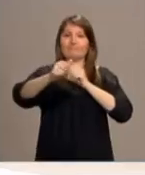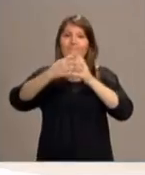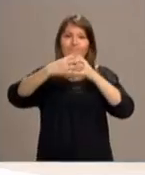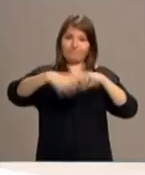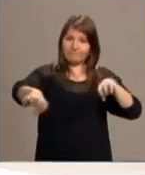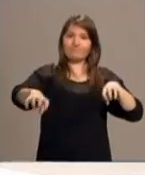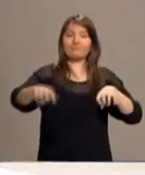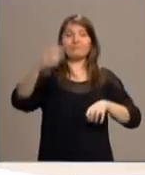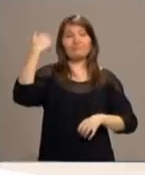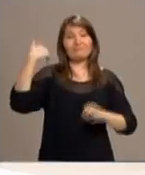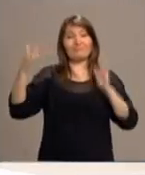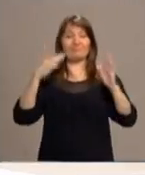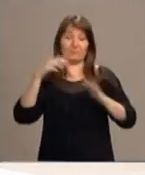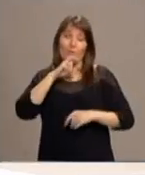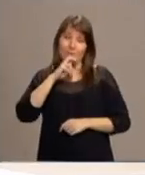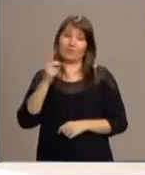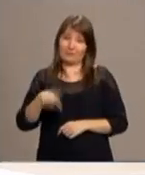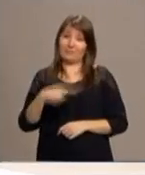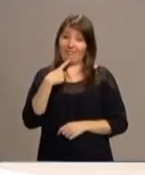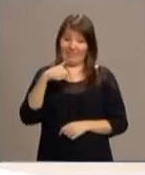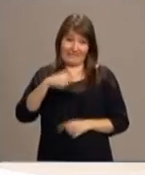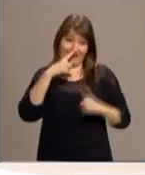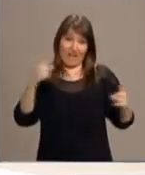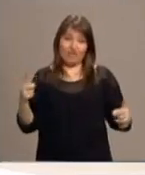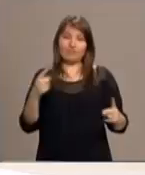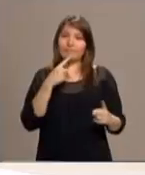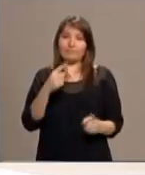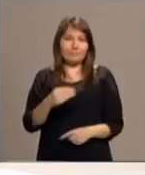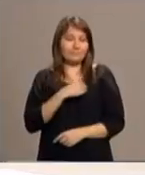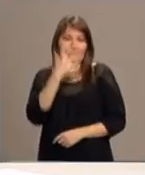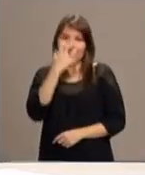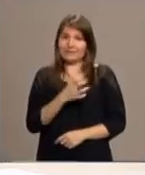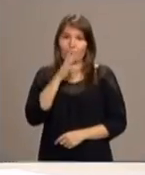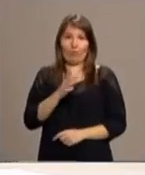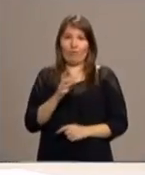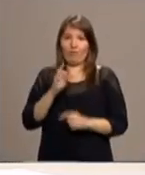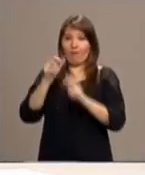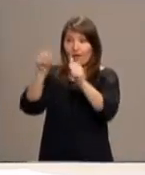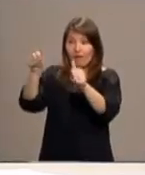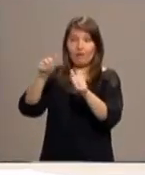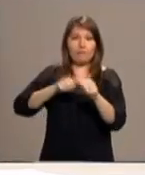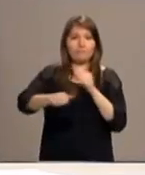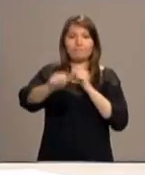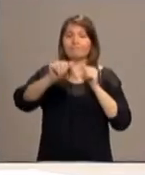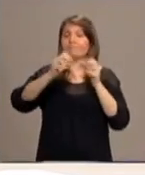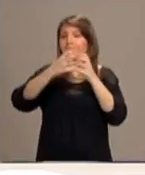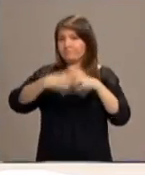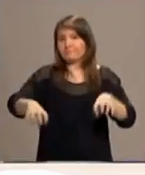Episcopal de Relaciones Interconfesionales en el mensaje para este año, llevó muy tristemente a la división del cristianismo occidental.